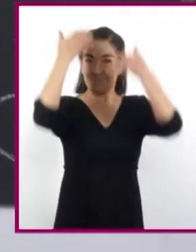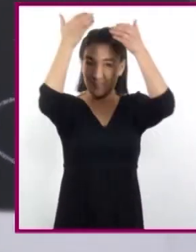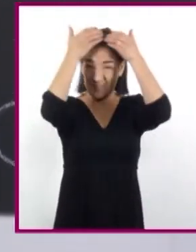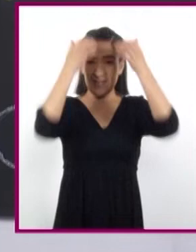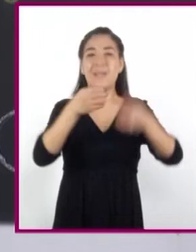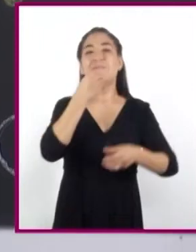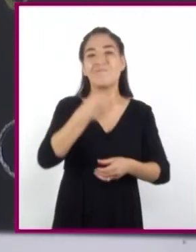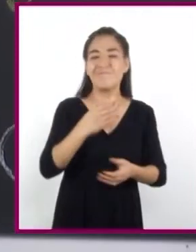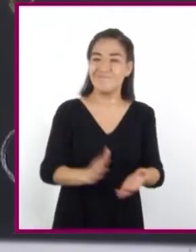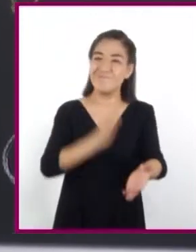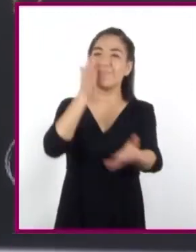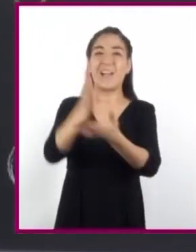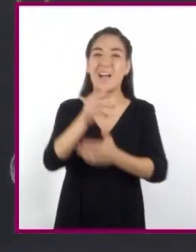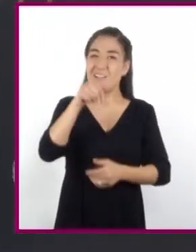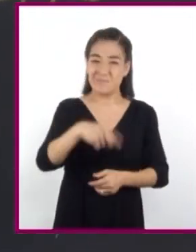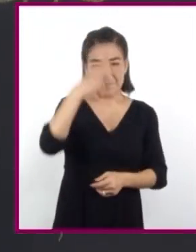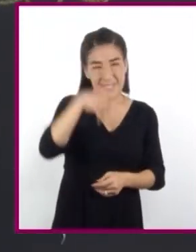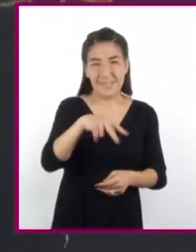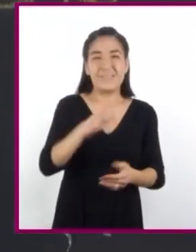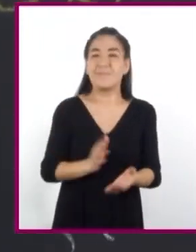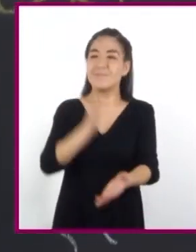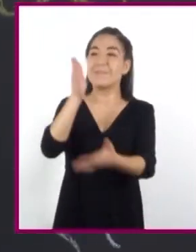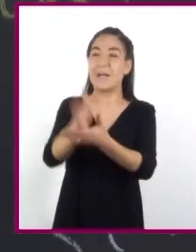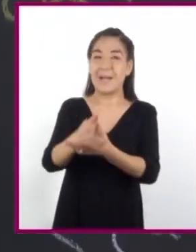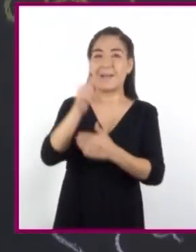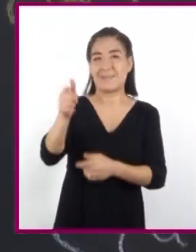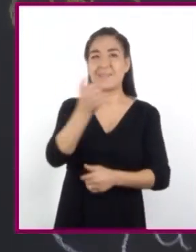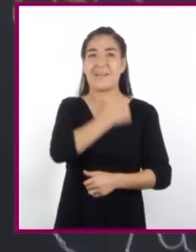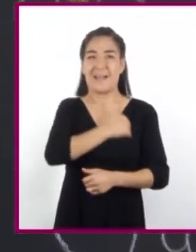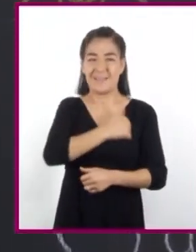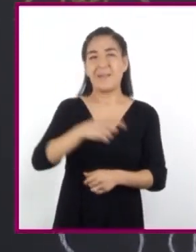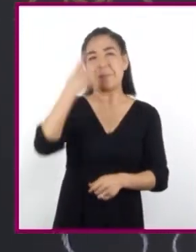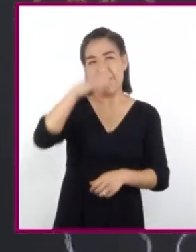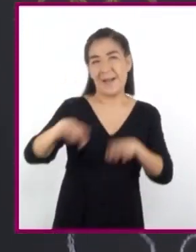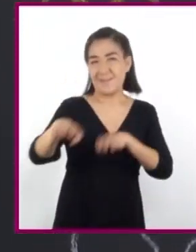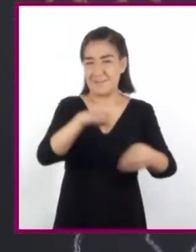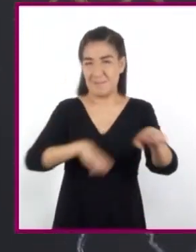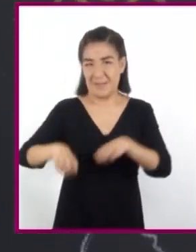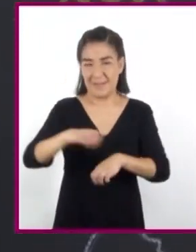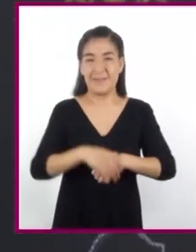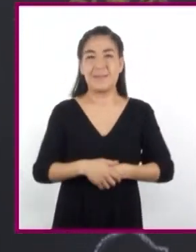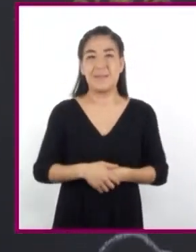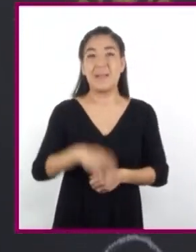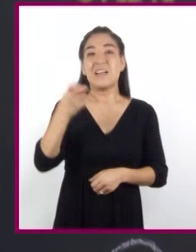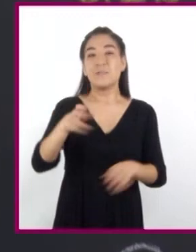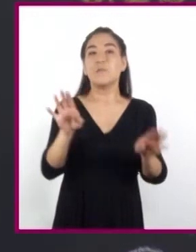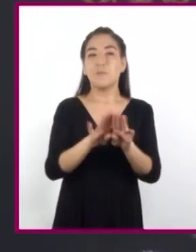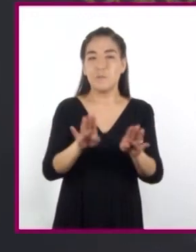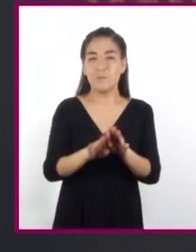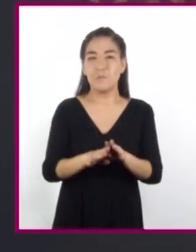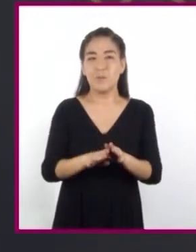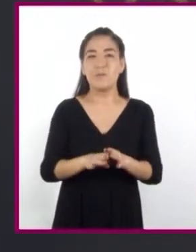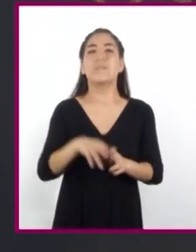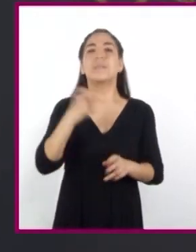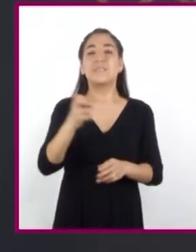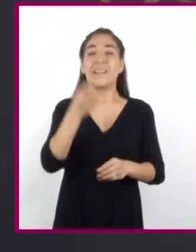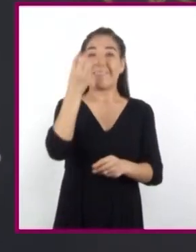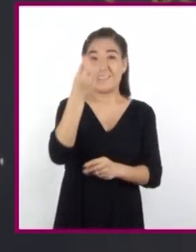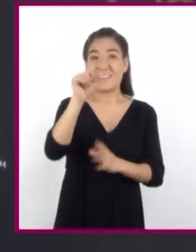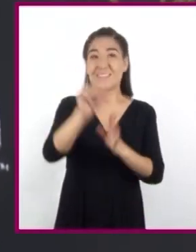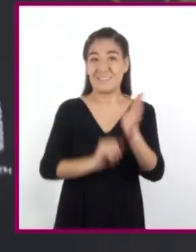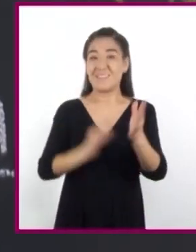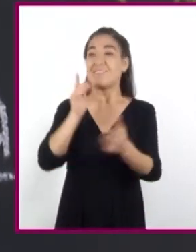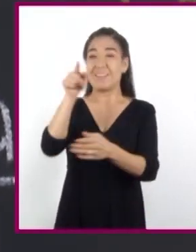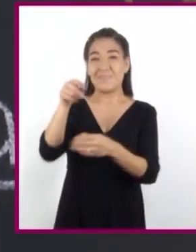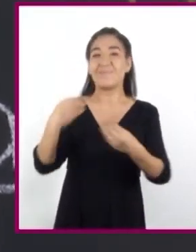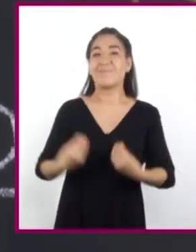Canadá, ya que encontró un trabajo por medio de la embajada de aquel país. Lo más significativo es que él lleva tres meses viviendo allá